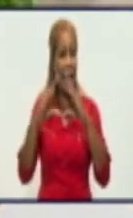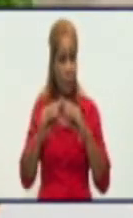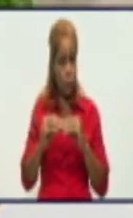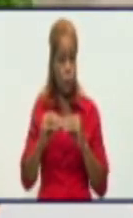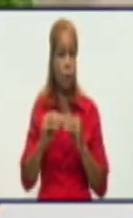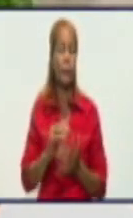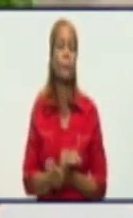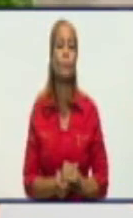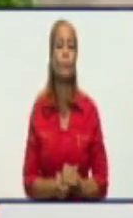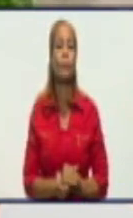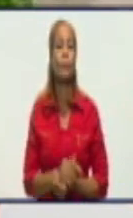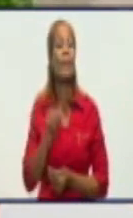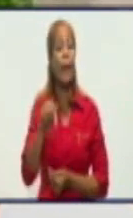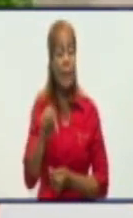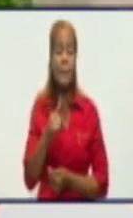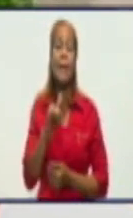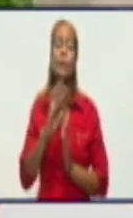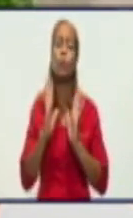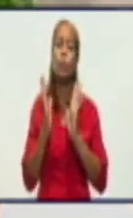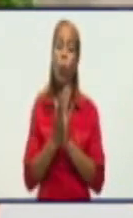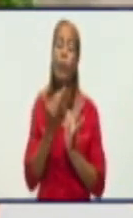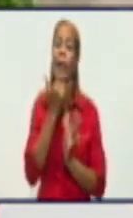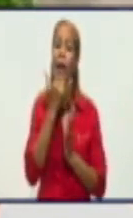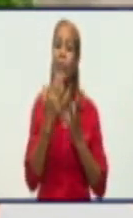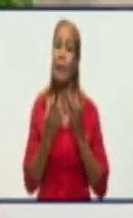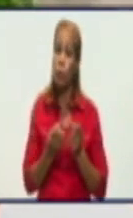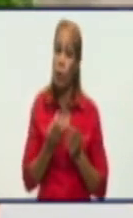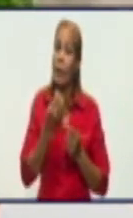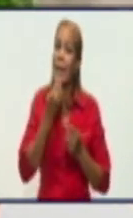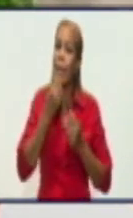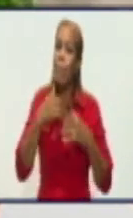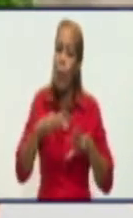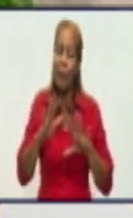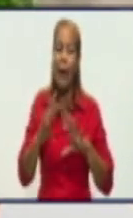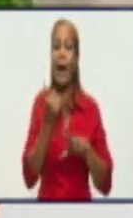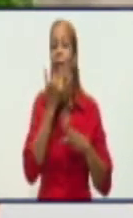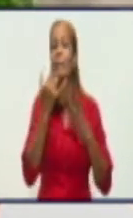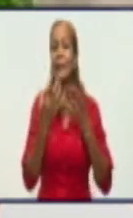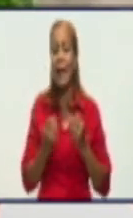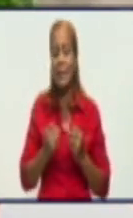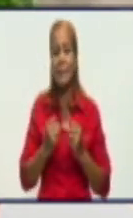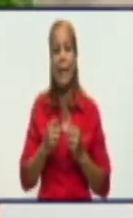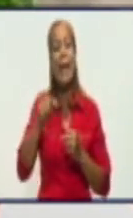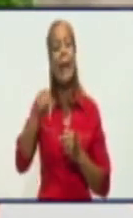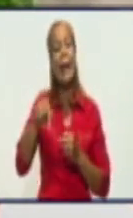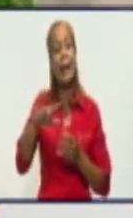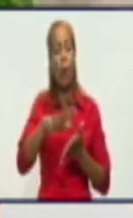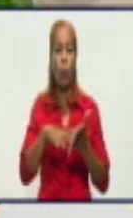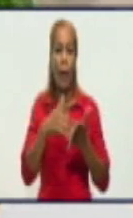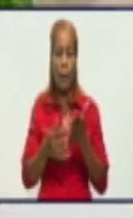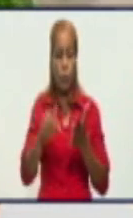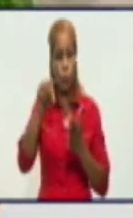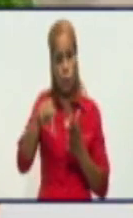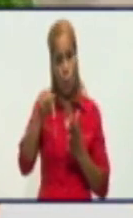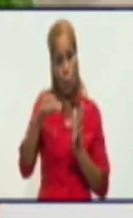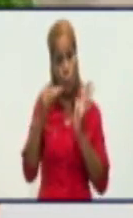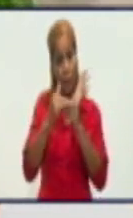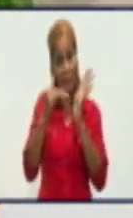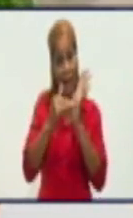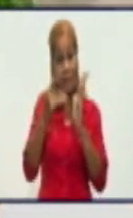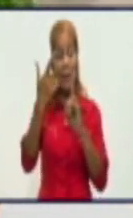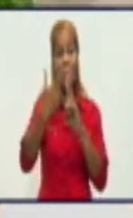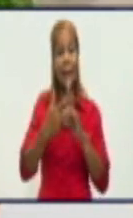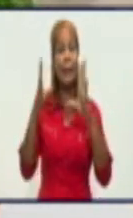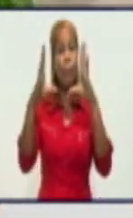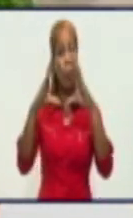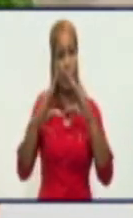circuitos que deben afectarse en lo que resta del día de hoy. El ingeniero Daniel Solís acaba de explicar